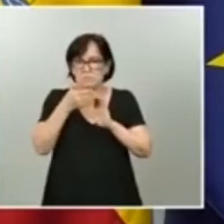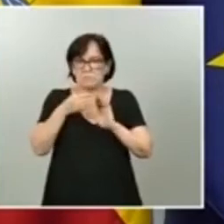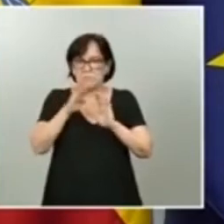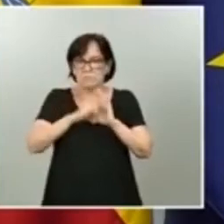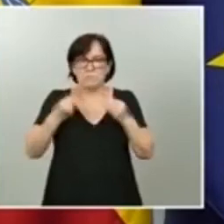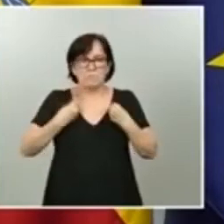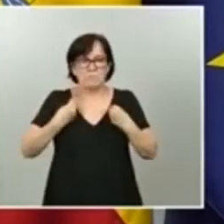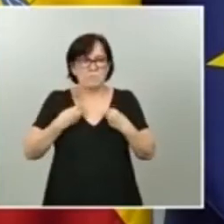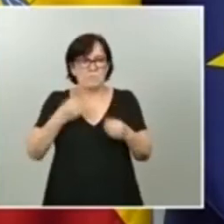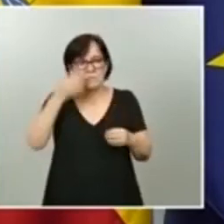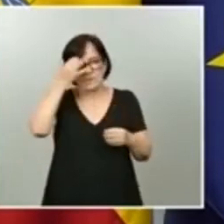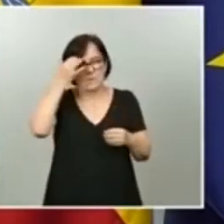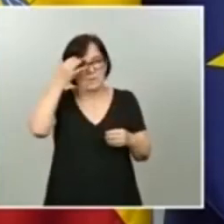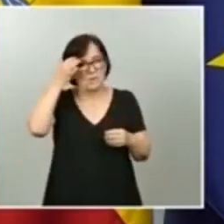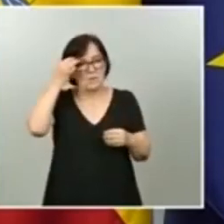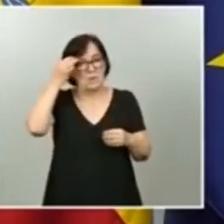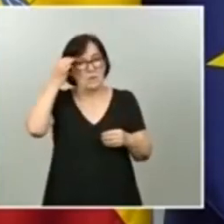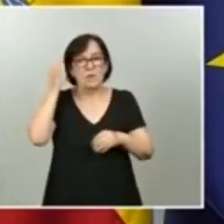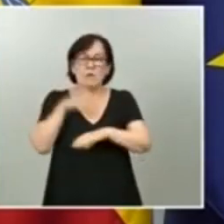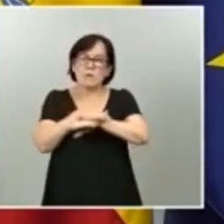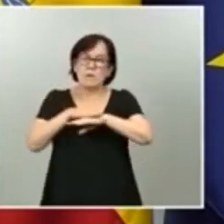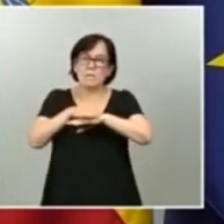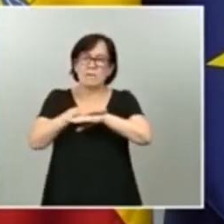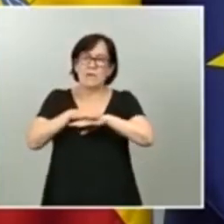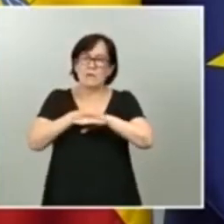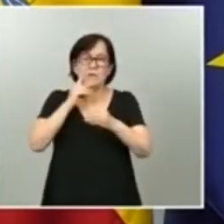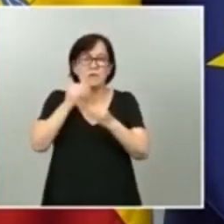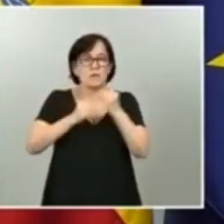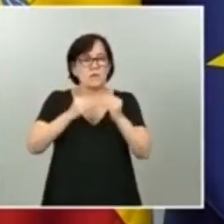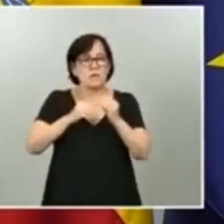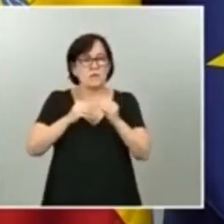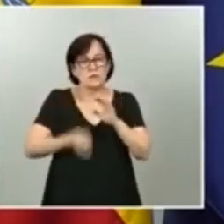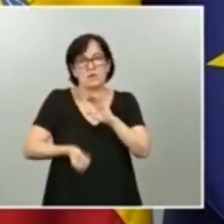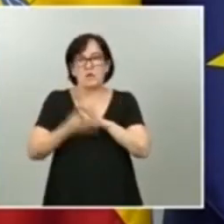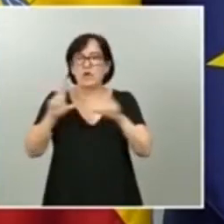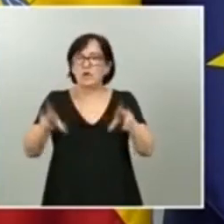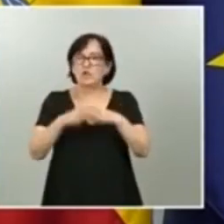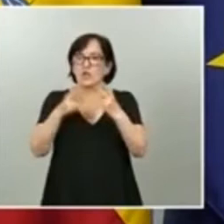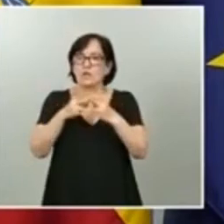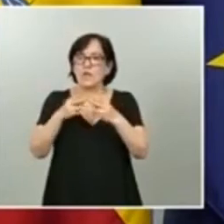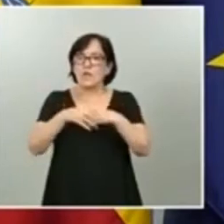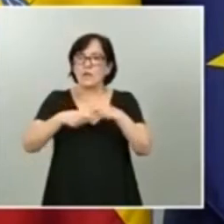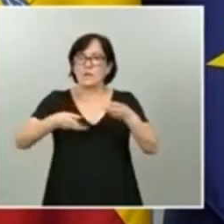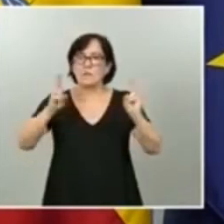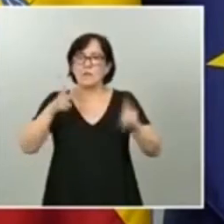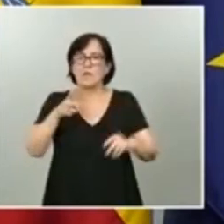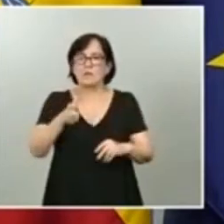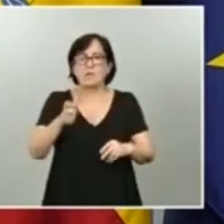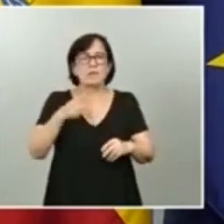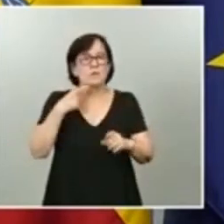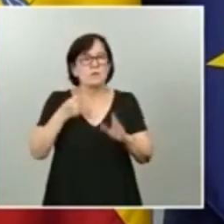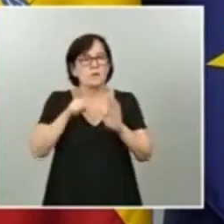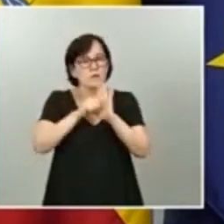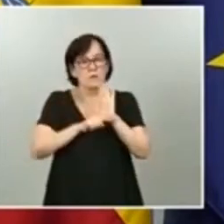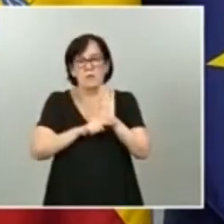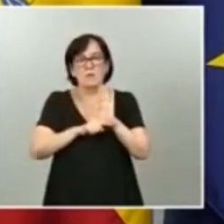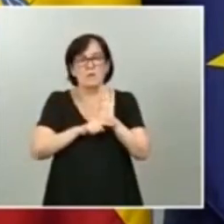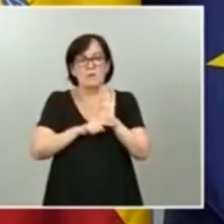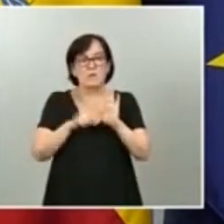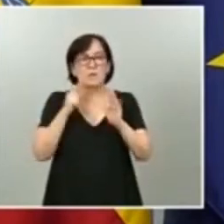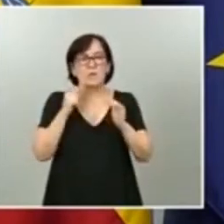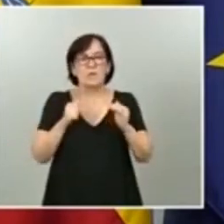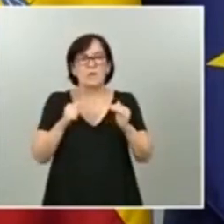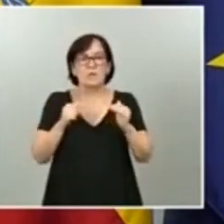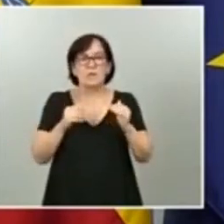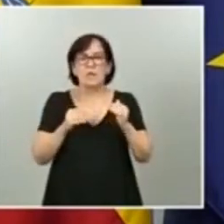pilares en los que se constituye el Estado Social y Democrático de Derecho y entre los cuales figuran precisamente la igualdad ante la ley,